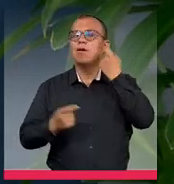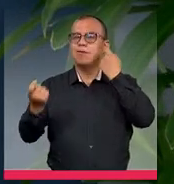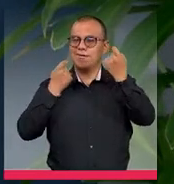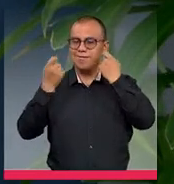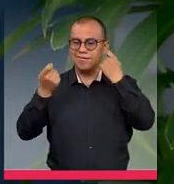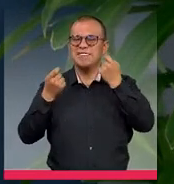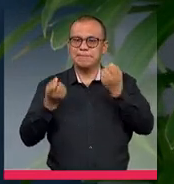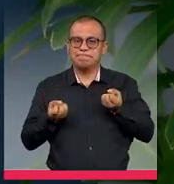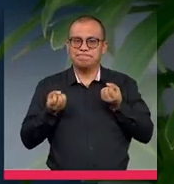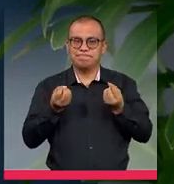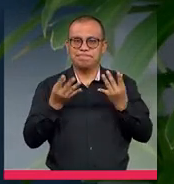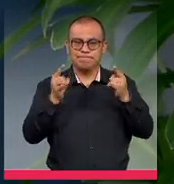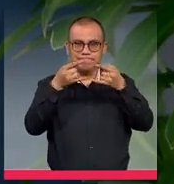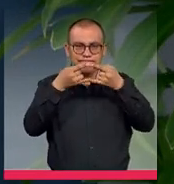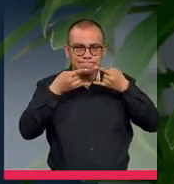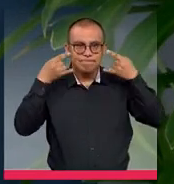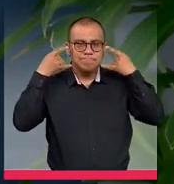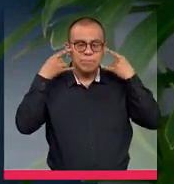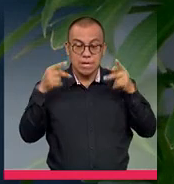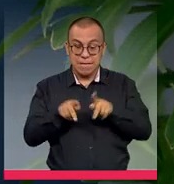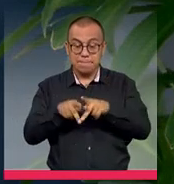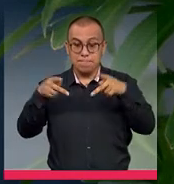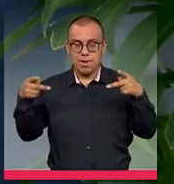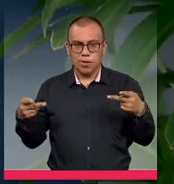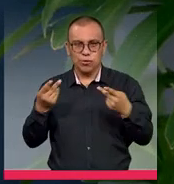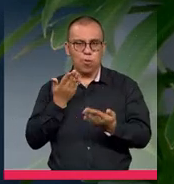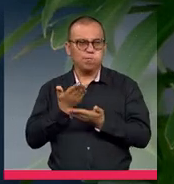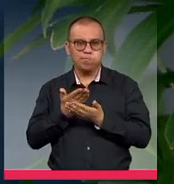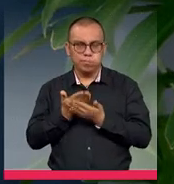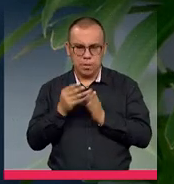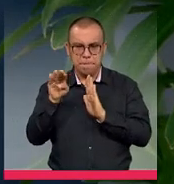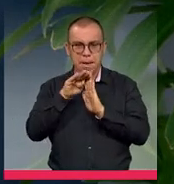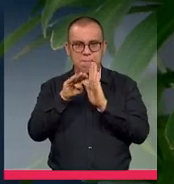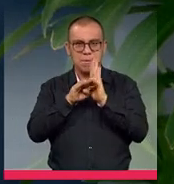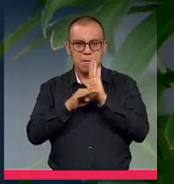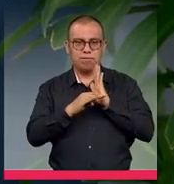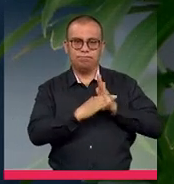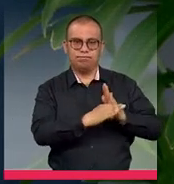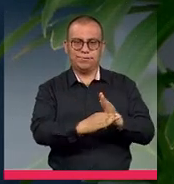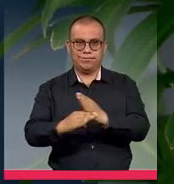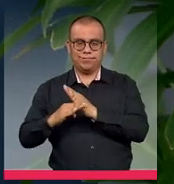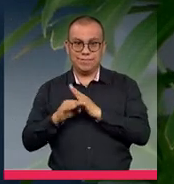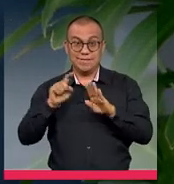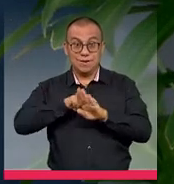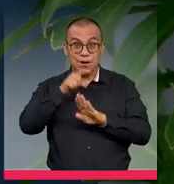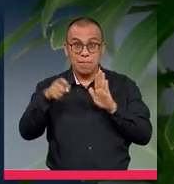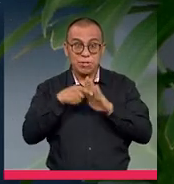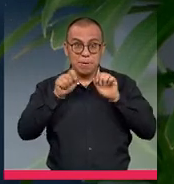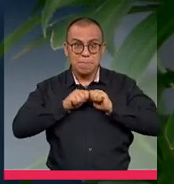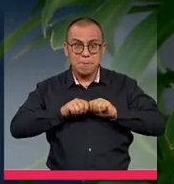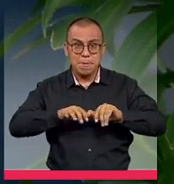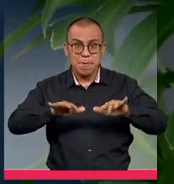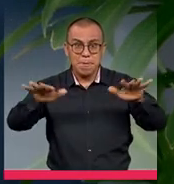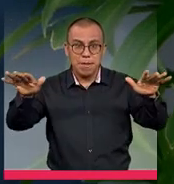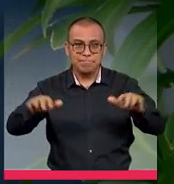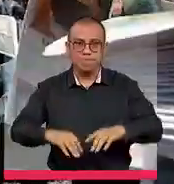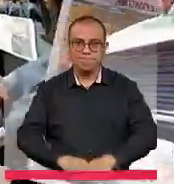consiste en la entrega de tapabocas y un periódico que les recuerda las medidas de bioseguridad para evitar el coronavirus.